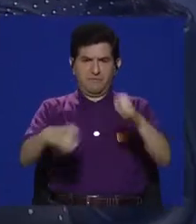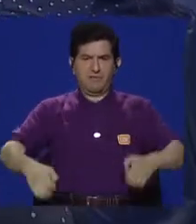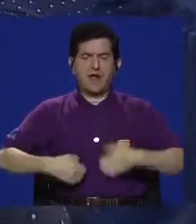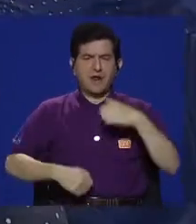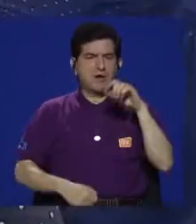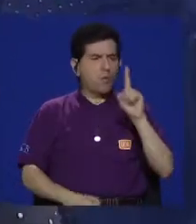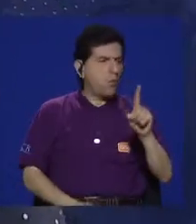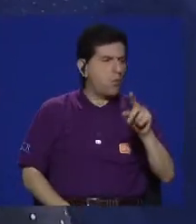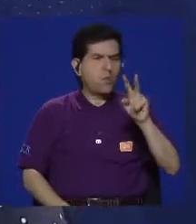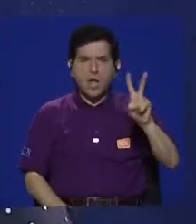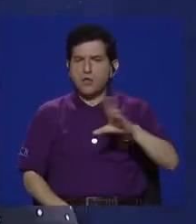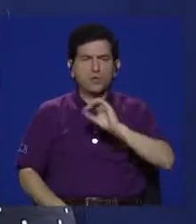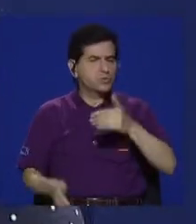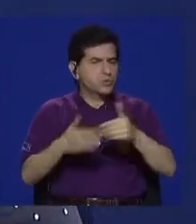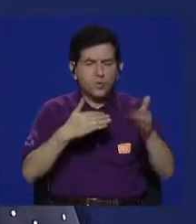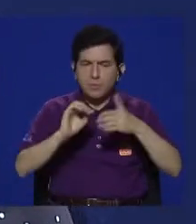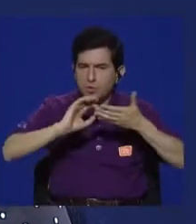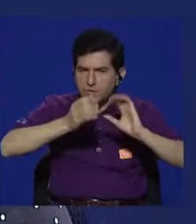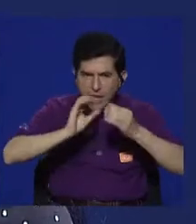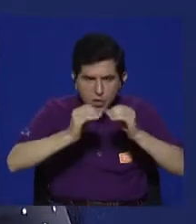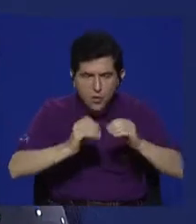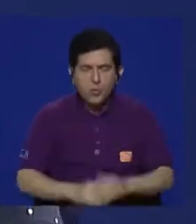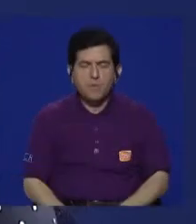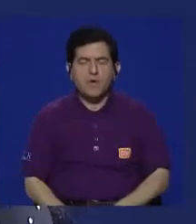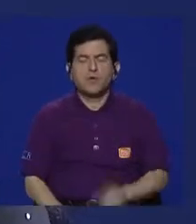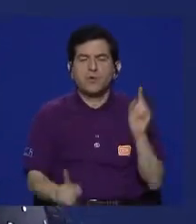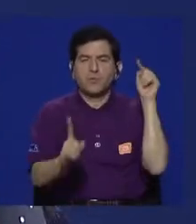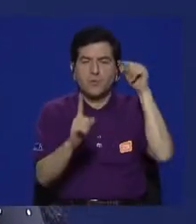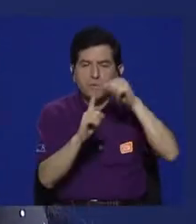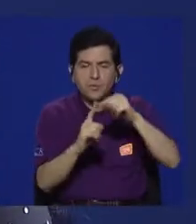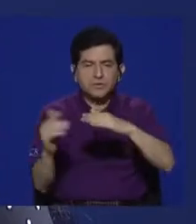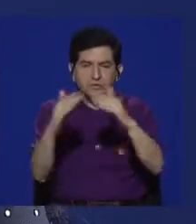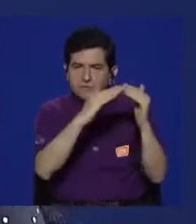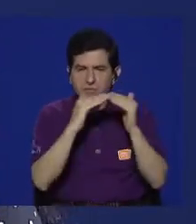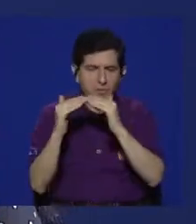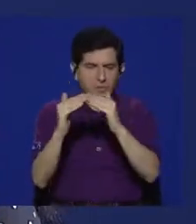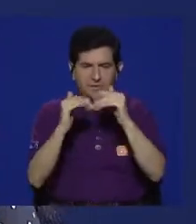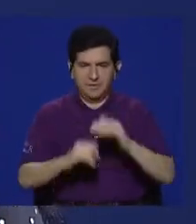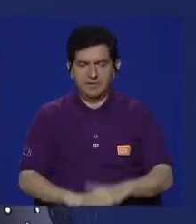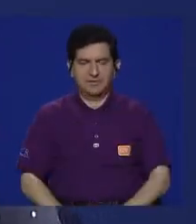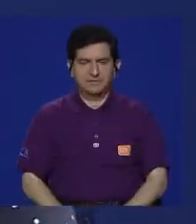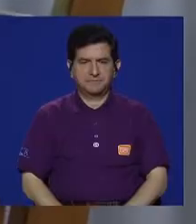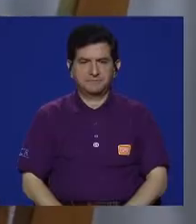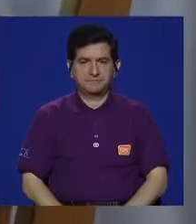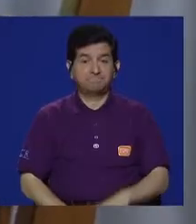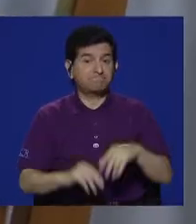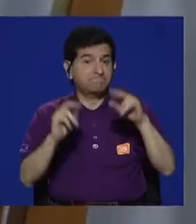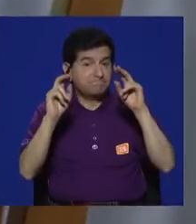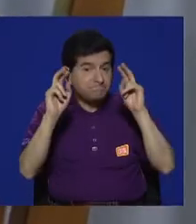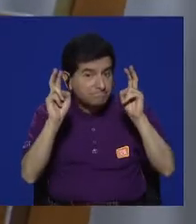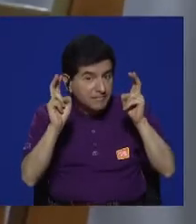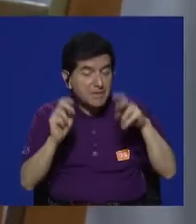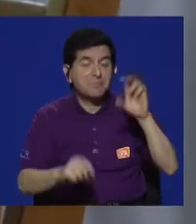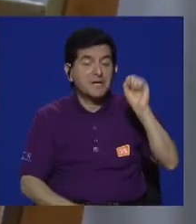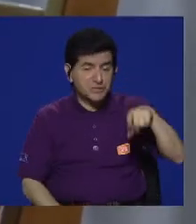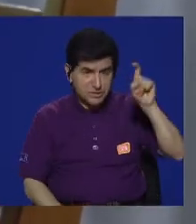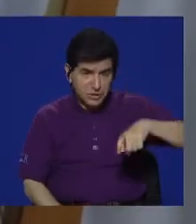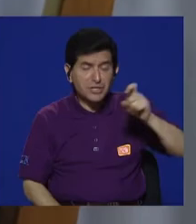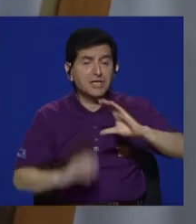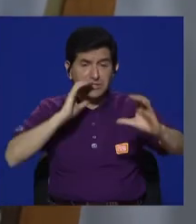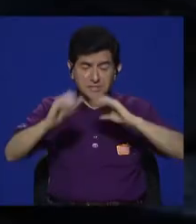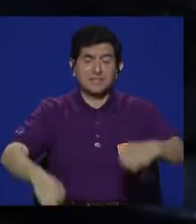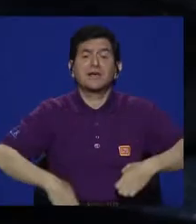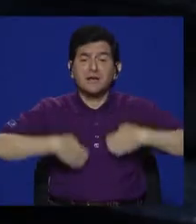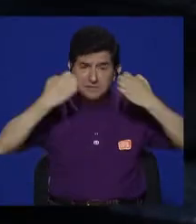asegurar que exista una, dos o las frecuencias que sean para fines comunitarios. Entonces, el tema es que sí